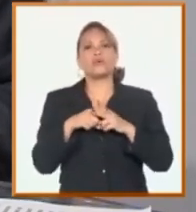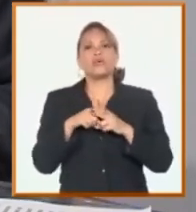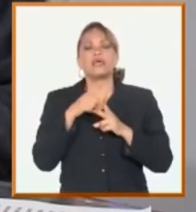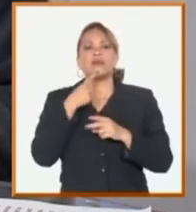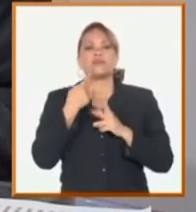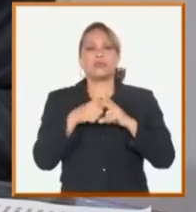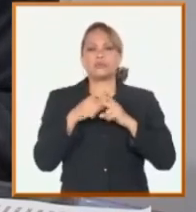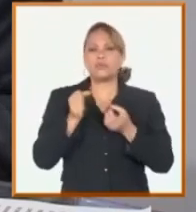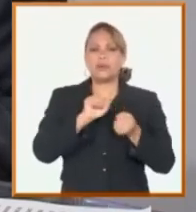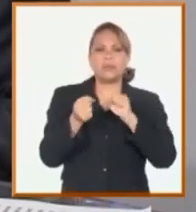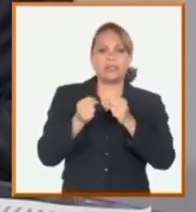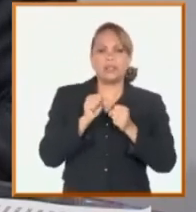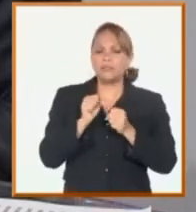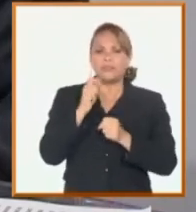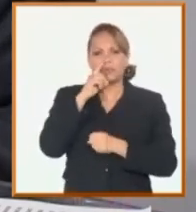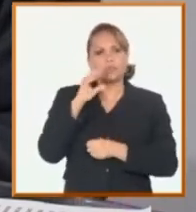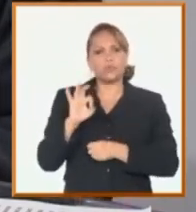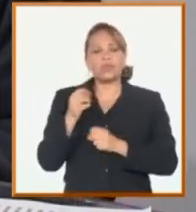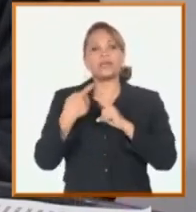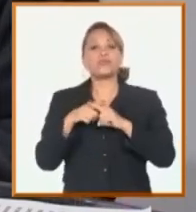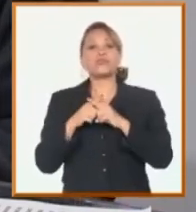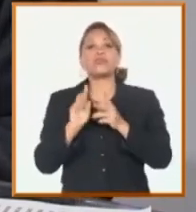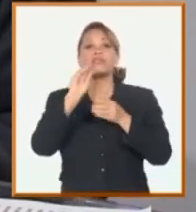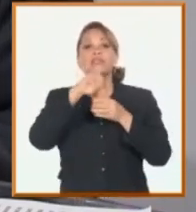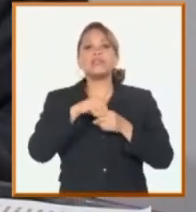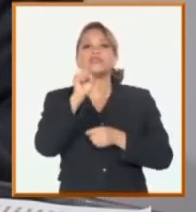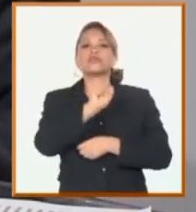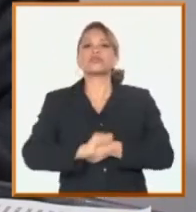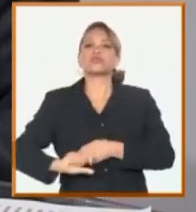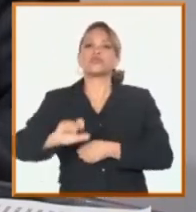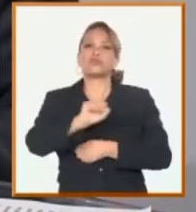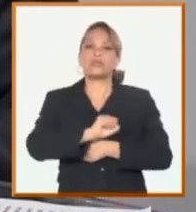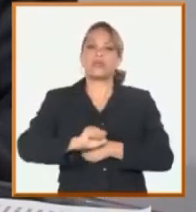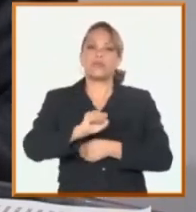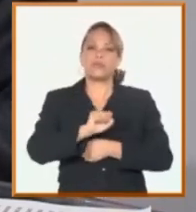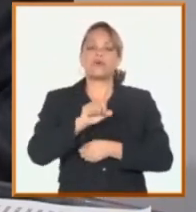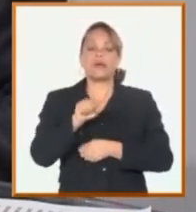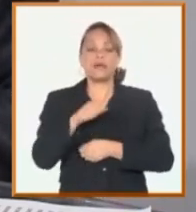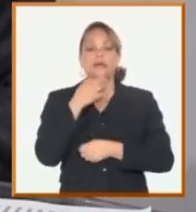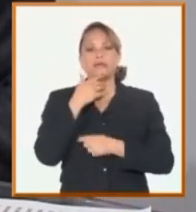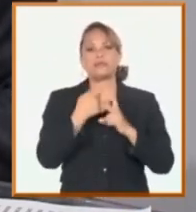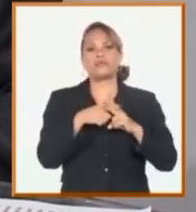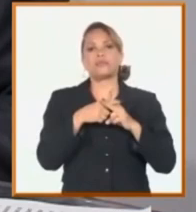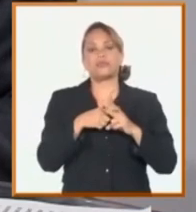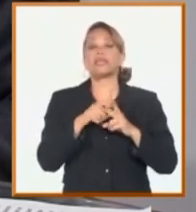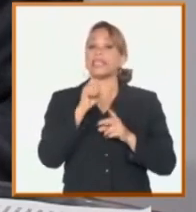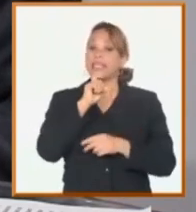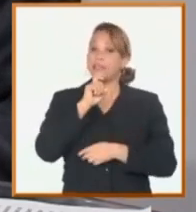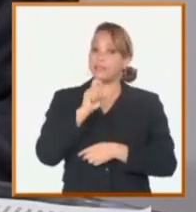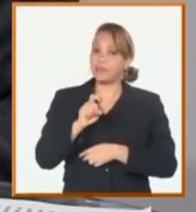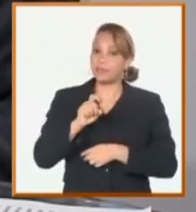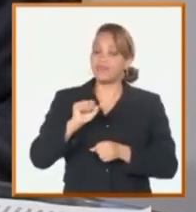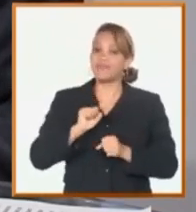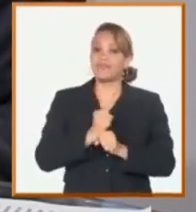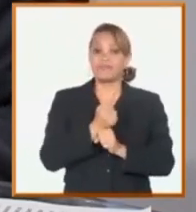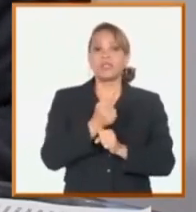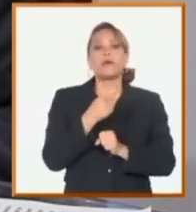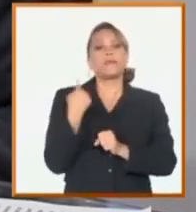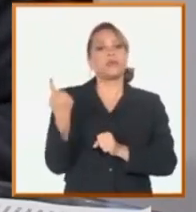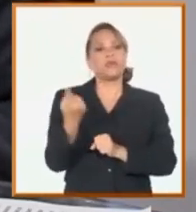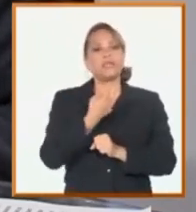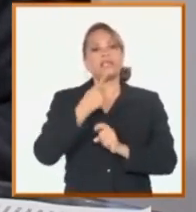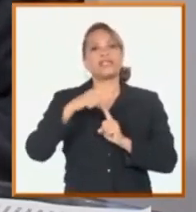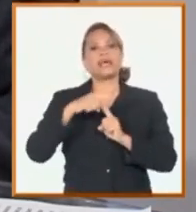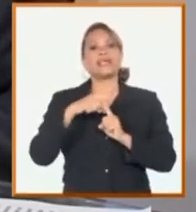solución en el capitalismo, aquí las soluciones están dentro del socialismo, y cuestan trabajo, pero esa es la tarea que tenemos todos.